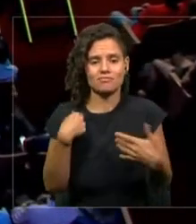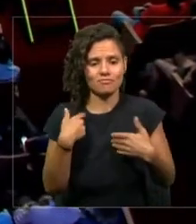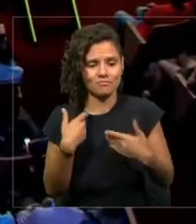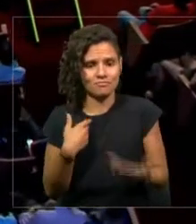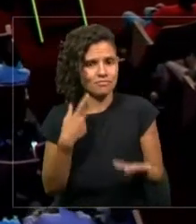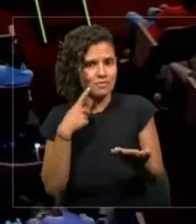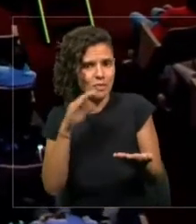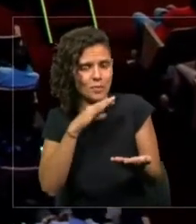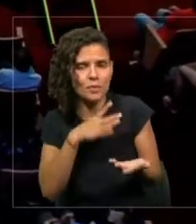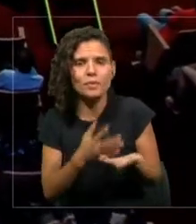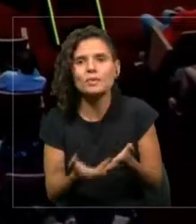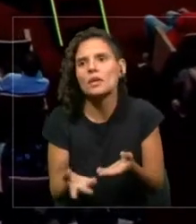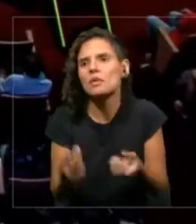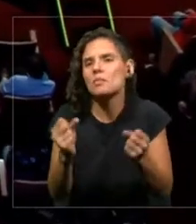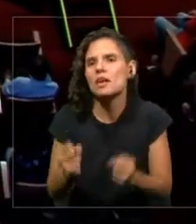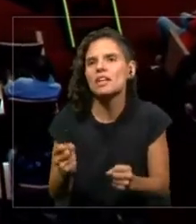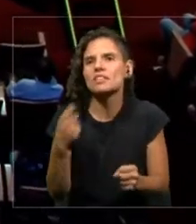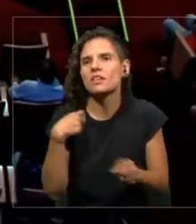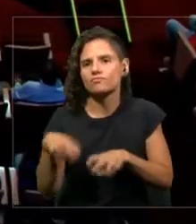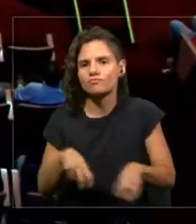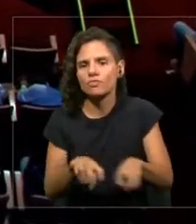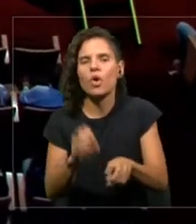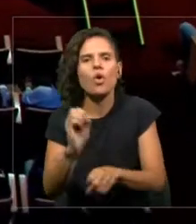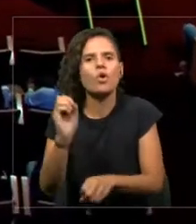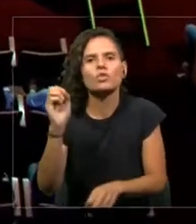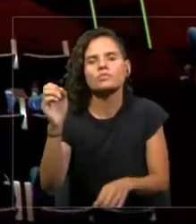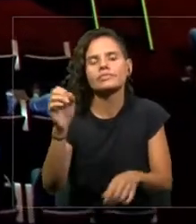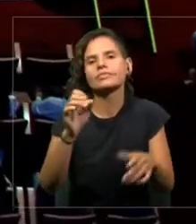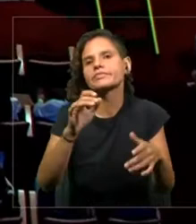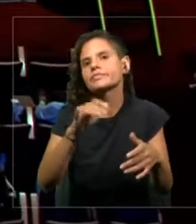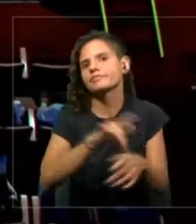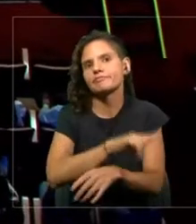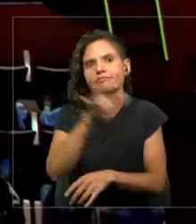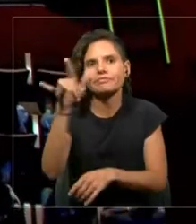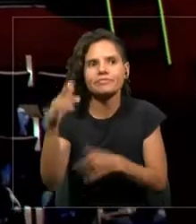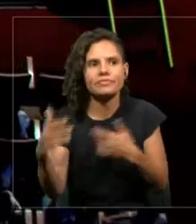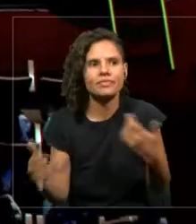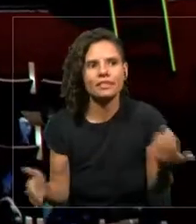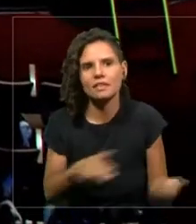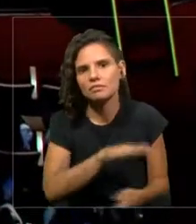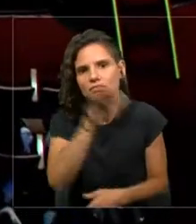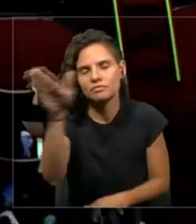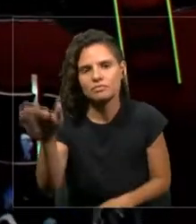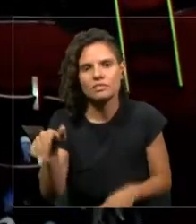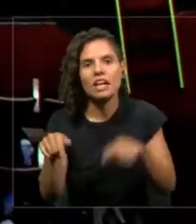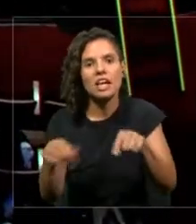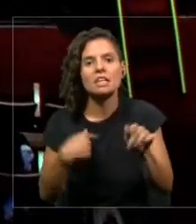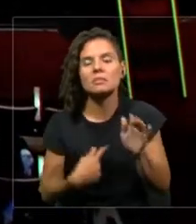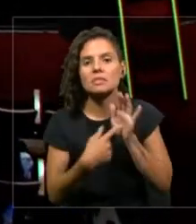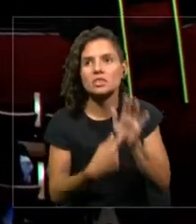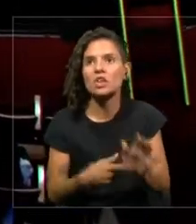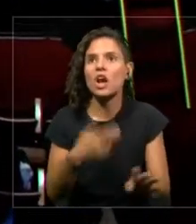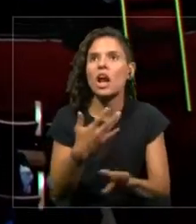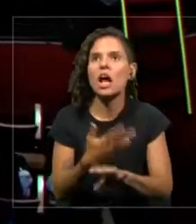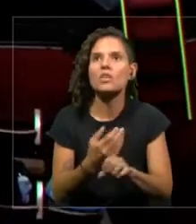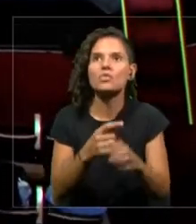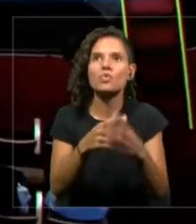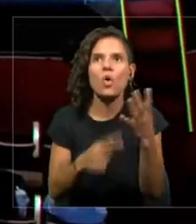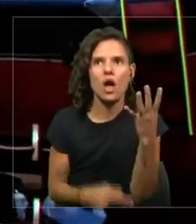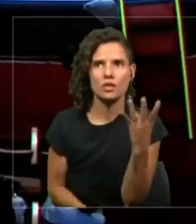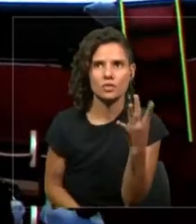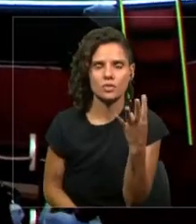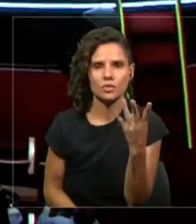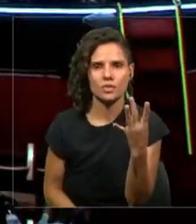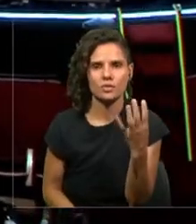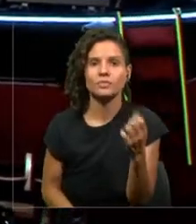manera terrestre o de manera aérea. Vamos a encontrar en esta presentación cuatro casos de uso. El primero de ellos, vivir